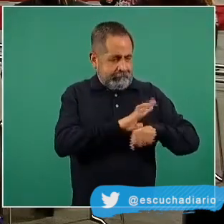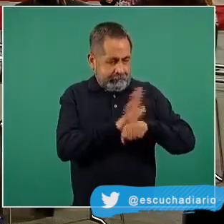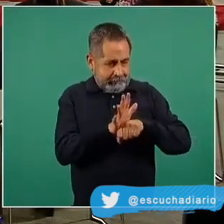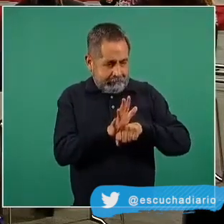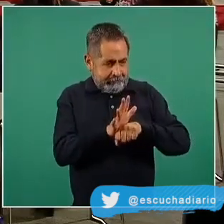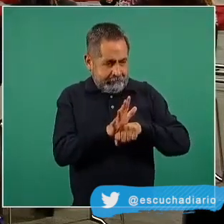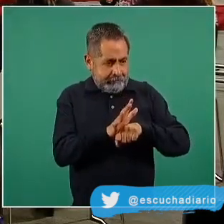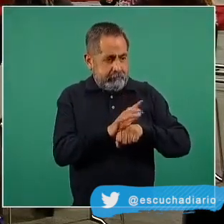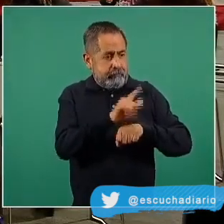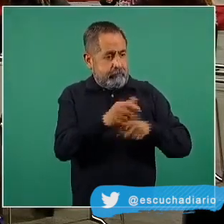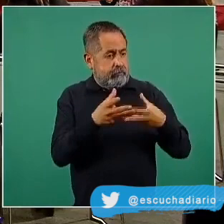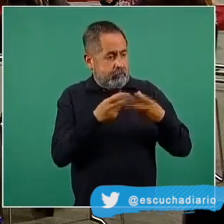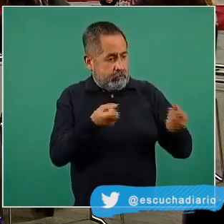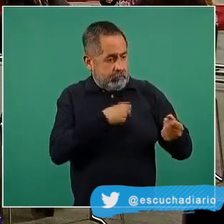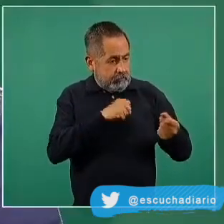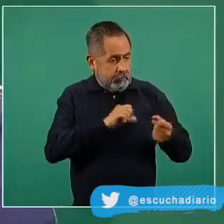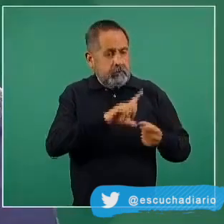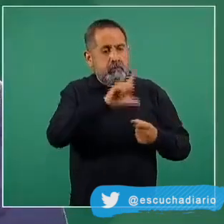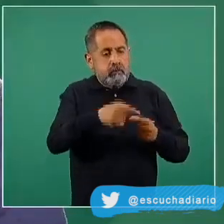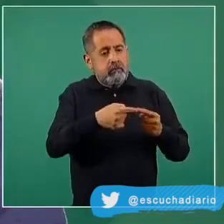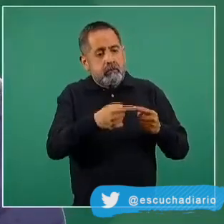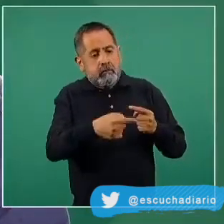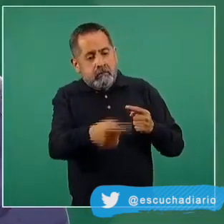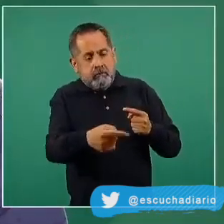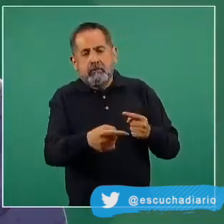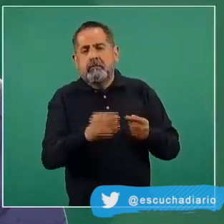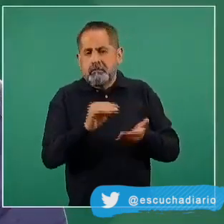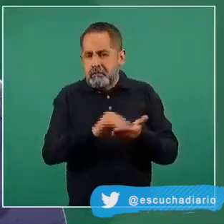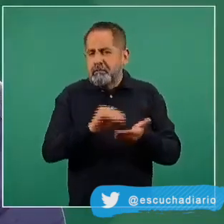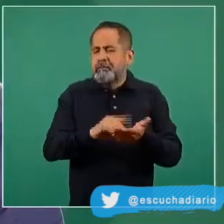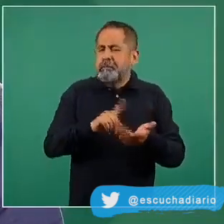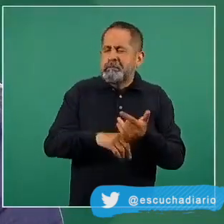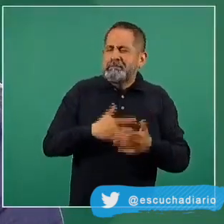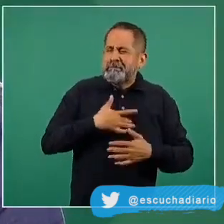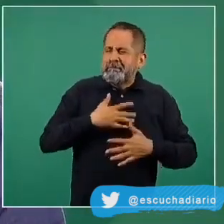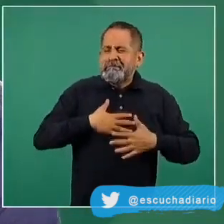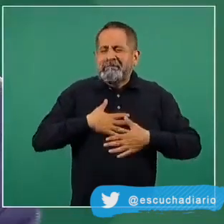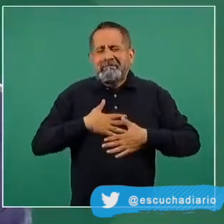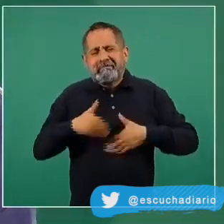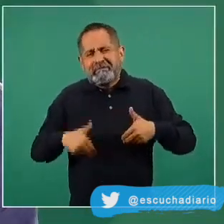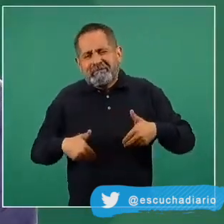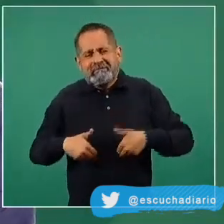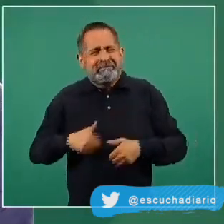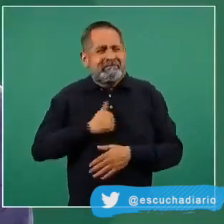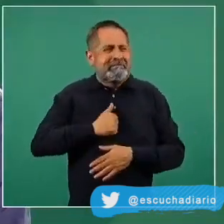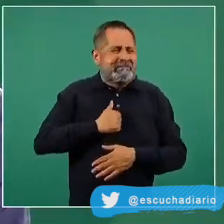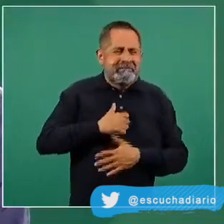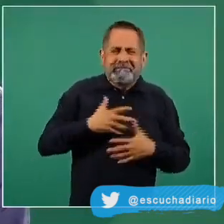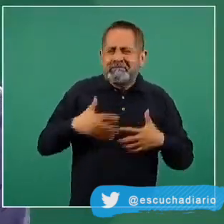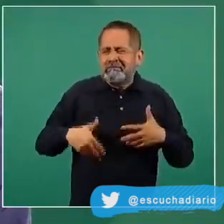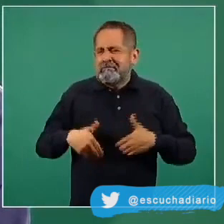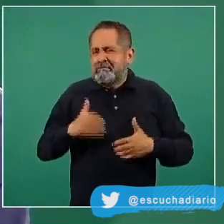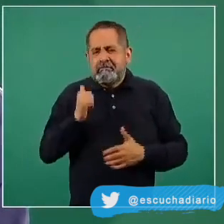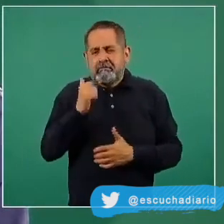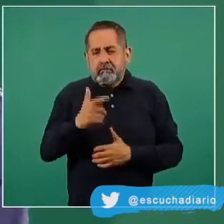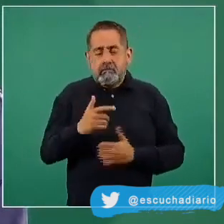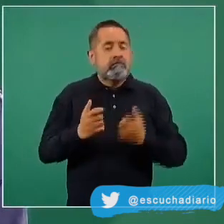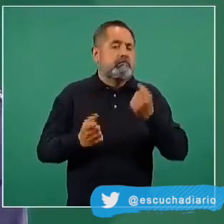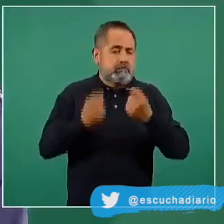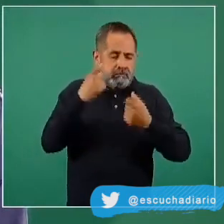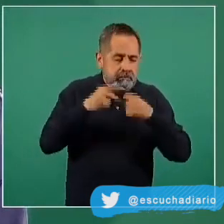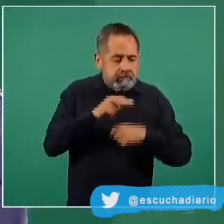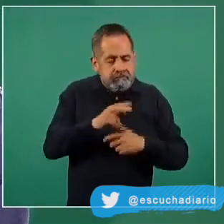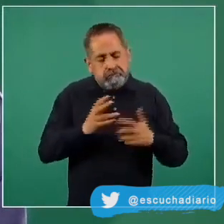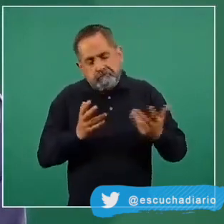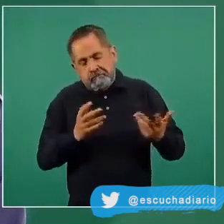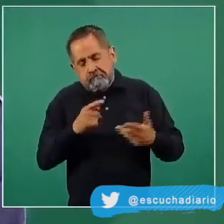síntomas, de molestias, de alteraciones funcionales, que algunos tienen cierta explicación